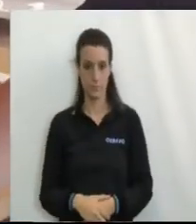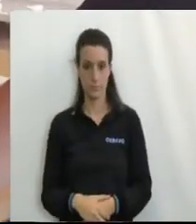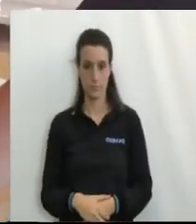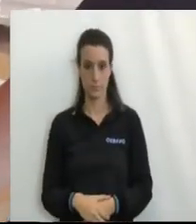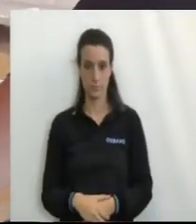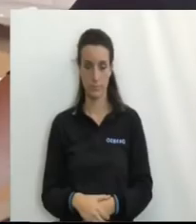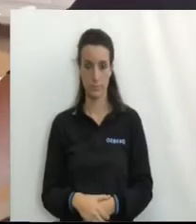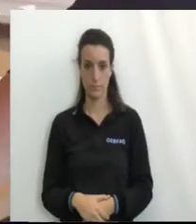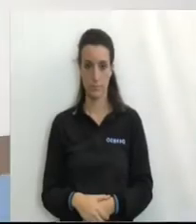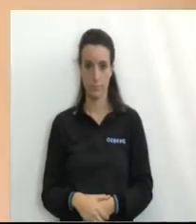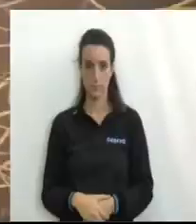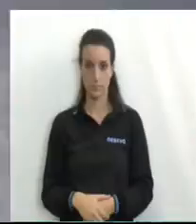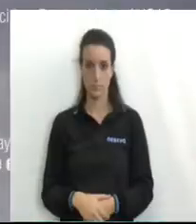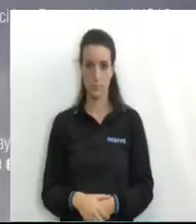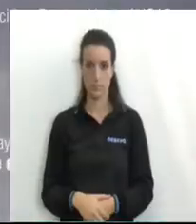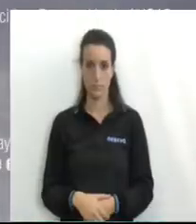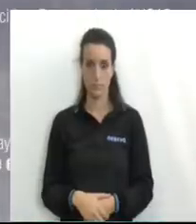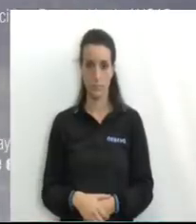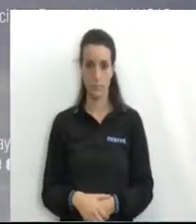economía Del país